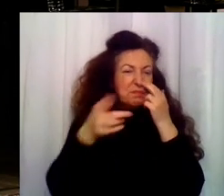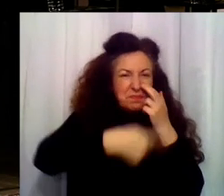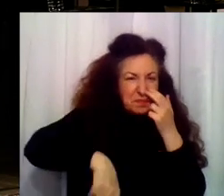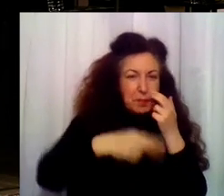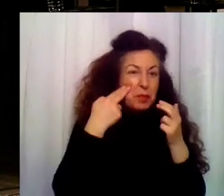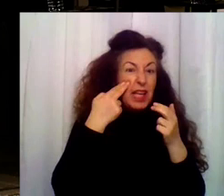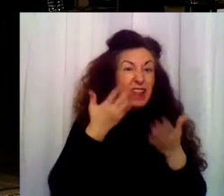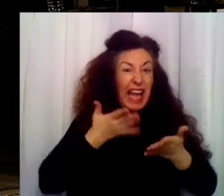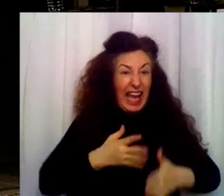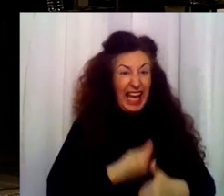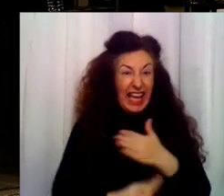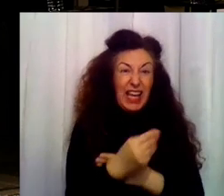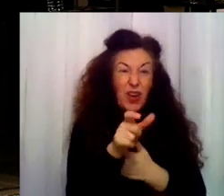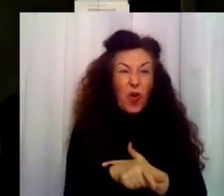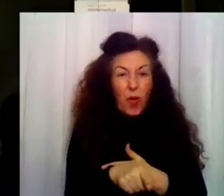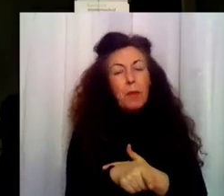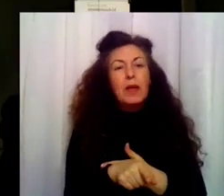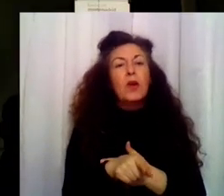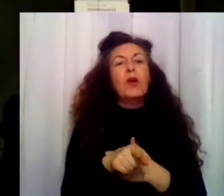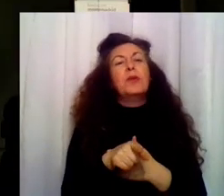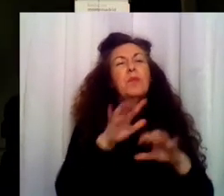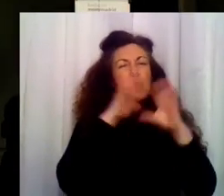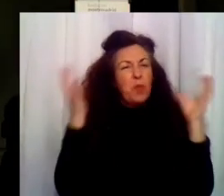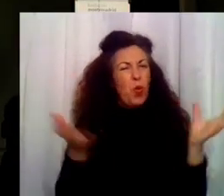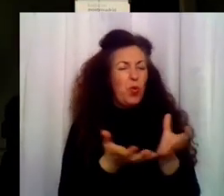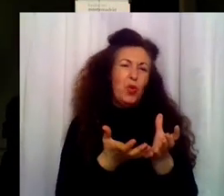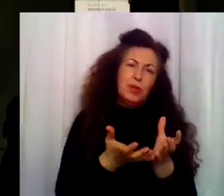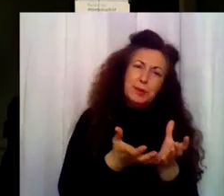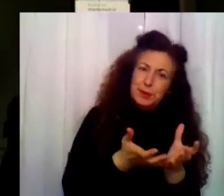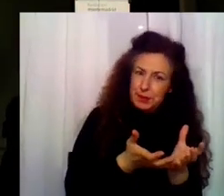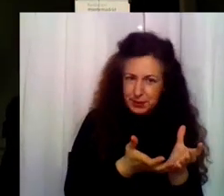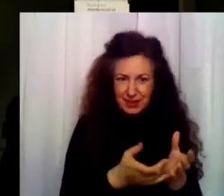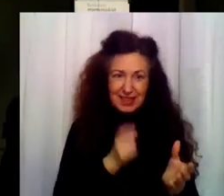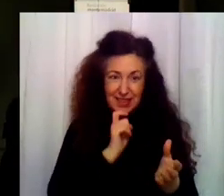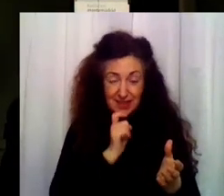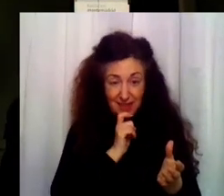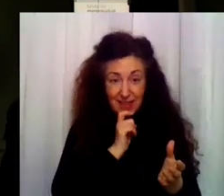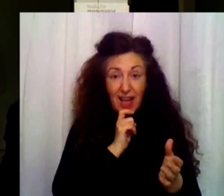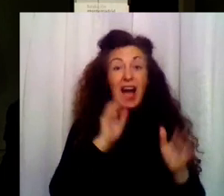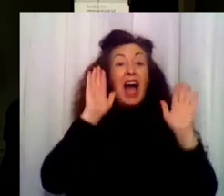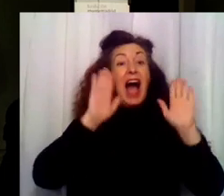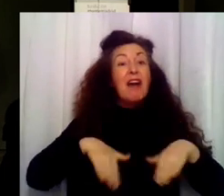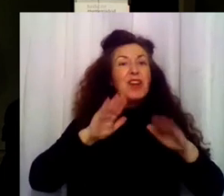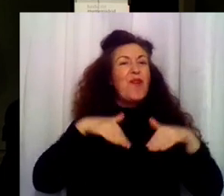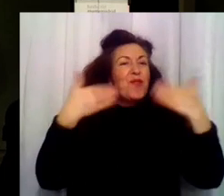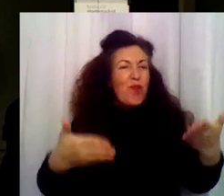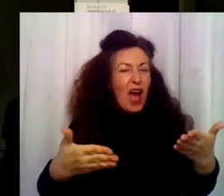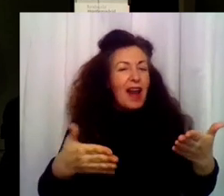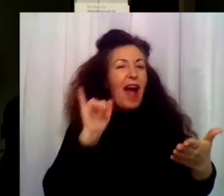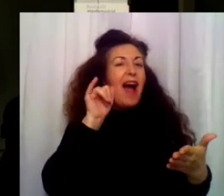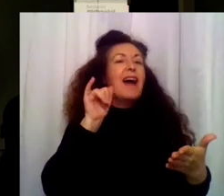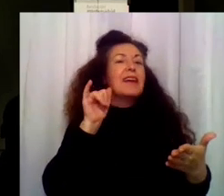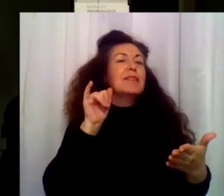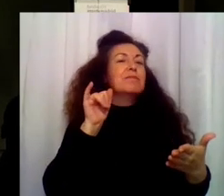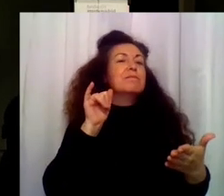a un mundo cada vez menos fértil. Dan ganas de no salir. El milagro es que siempre hay alguien ahí fuera para dar un abrazo a los que